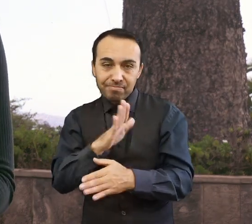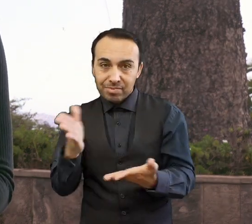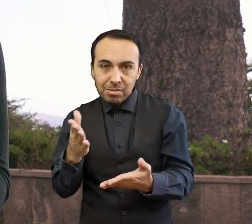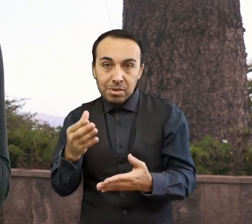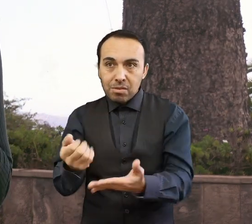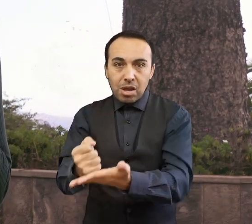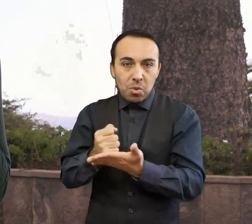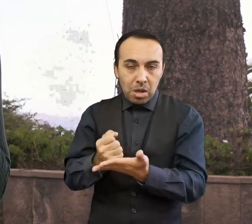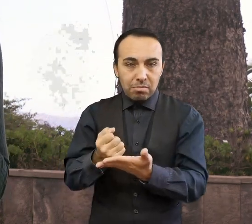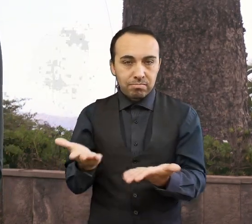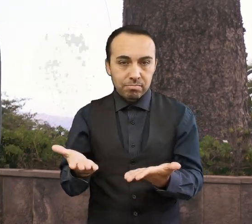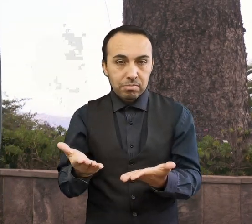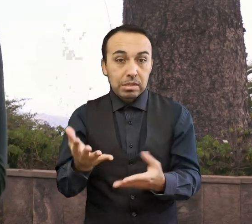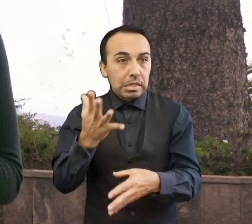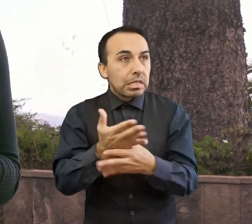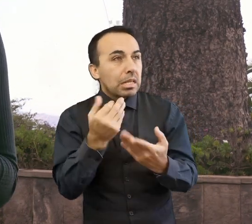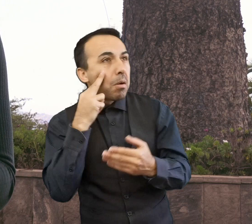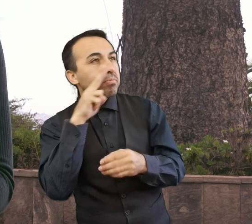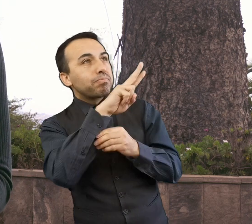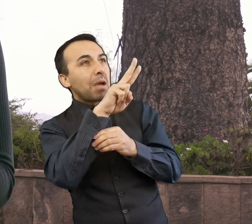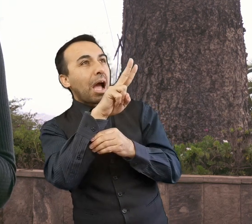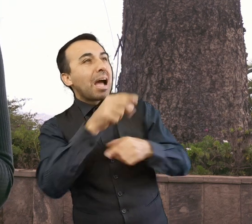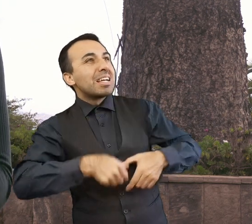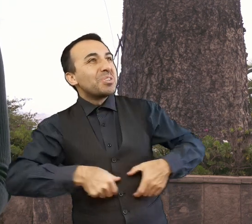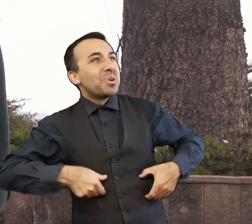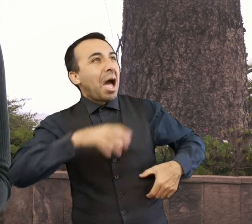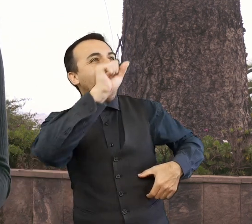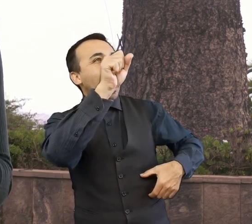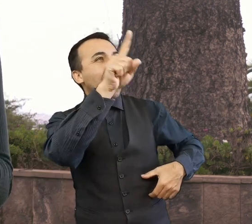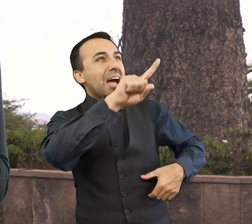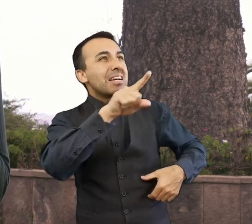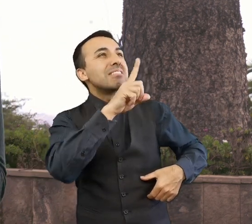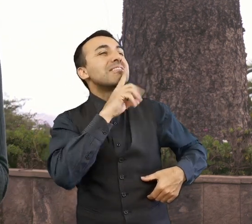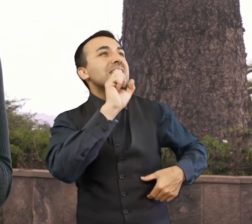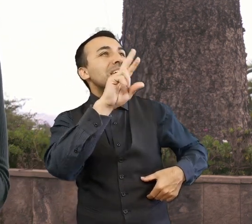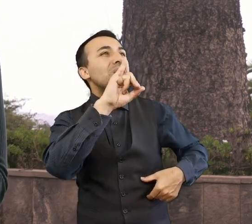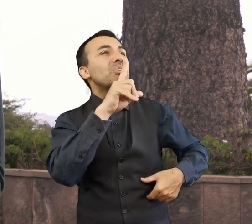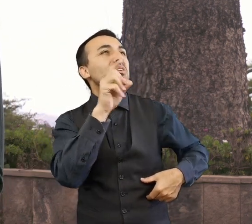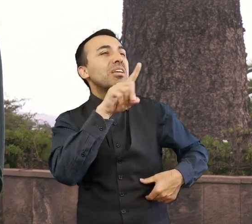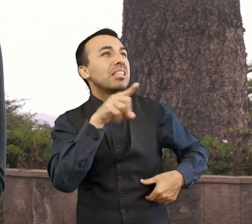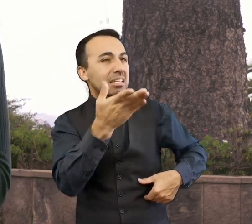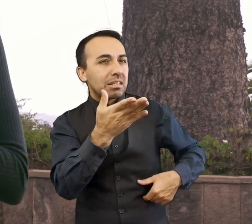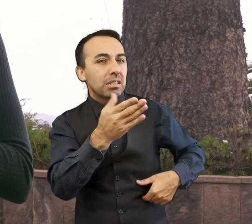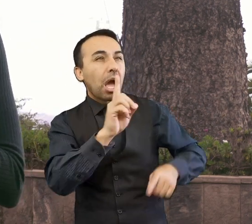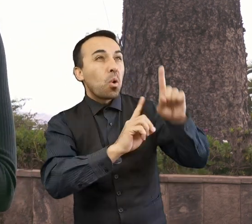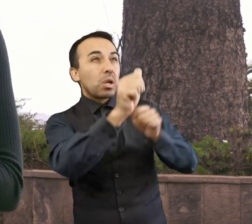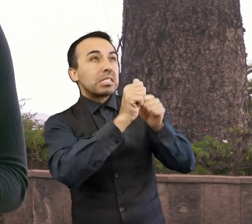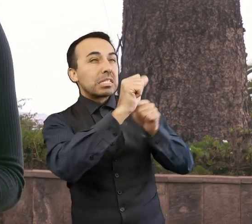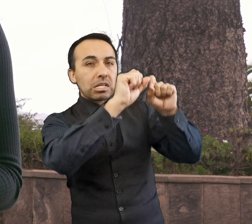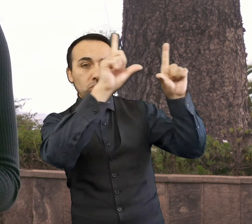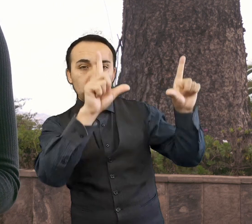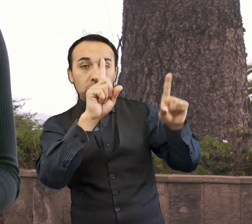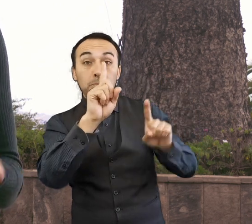de asteroides, también en otras órbitas alrededor del Sol. Por ejemplo, algunos están en la misma órbita de los planetas, donde no